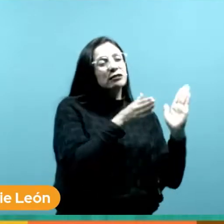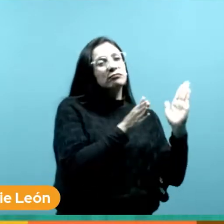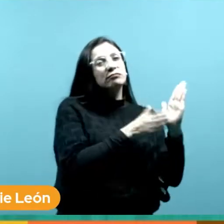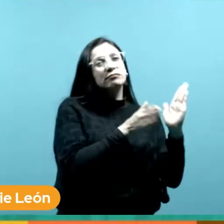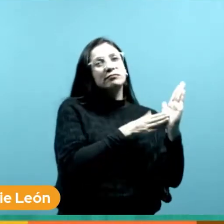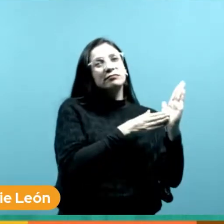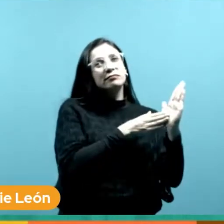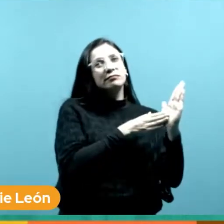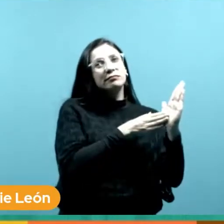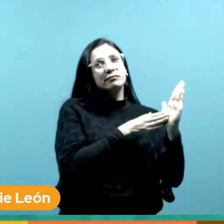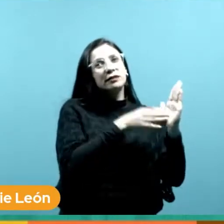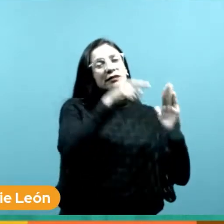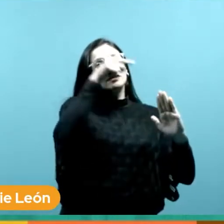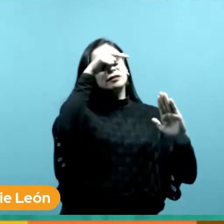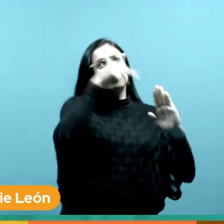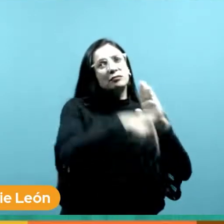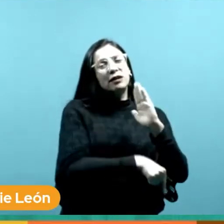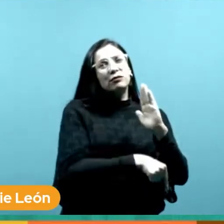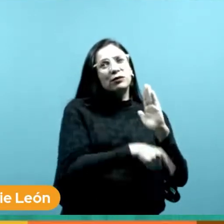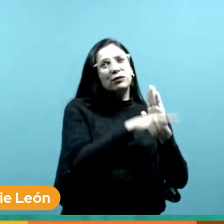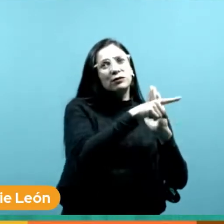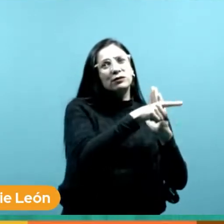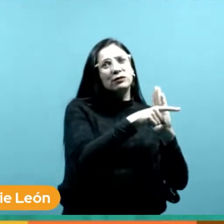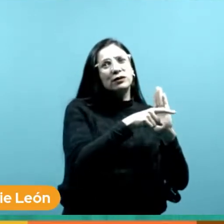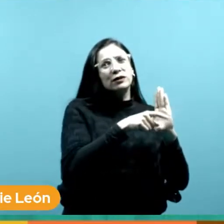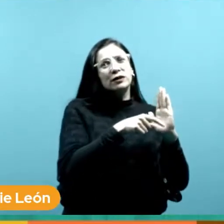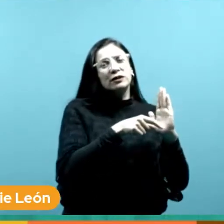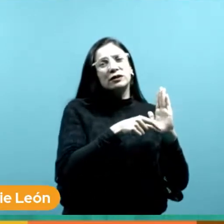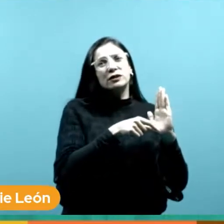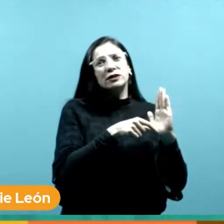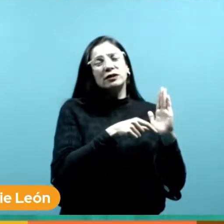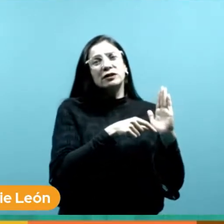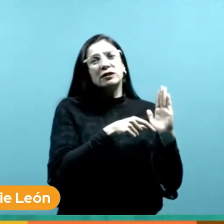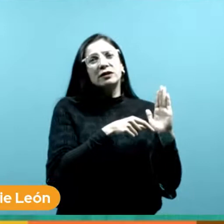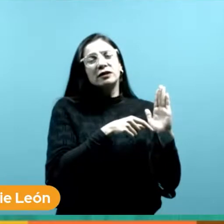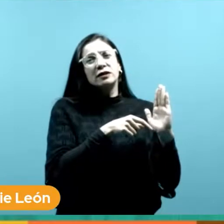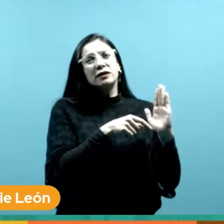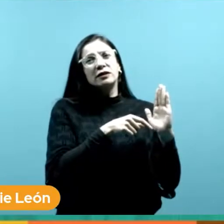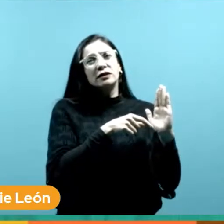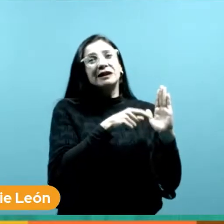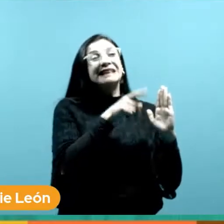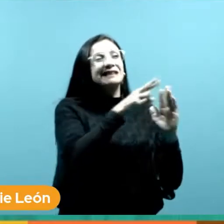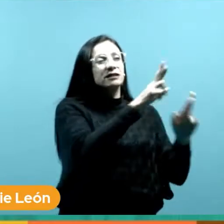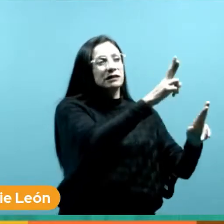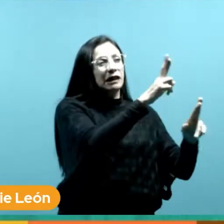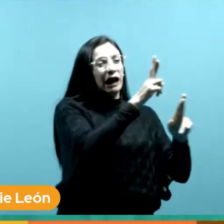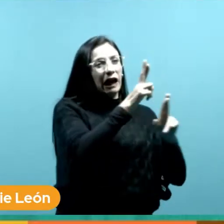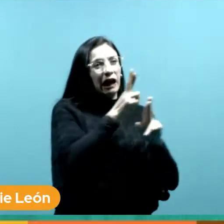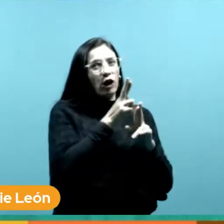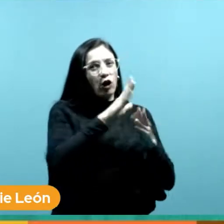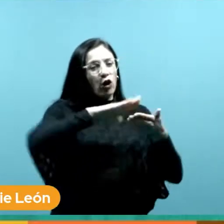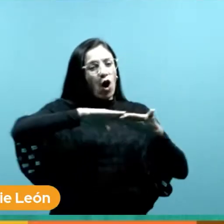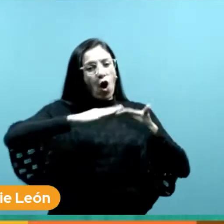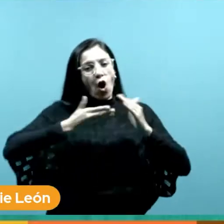más profundo y es un despojo a través del tiempo en ese reconocimiento ¿no? entonces